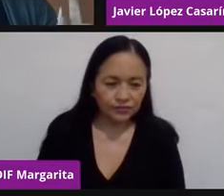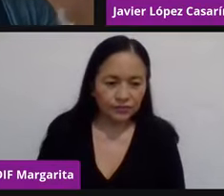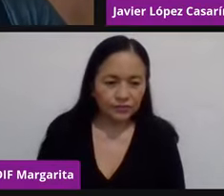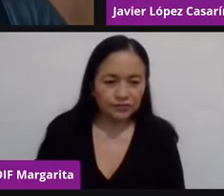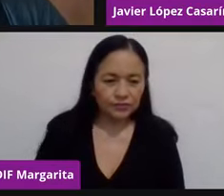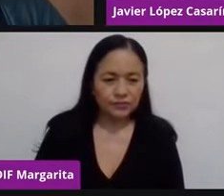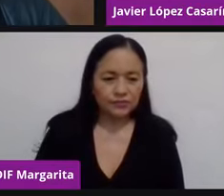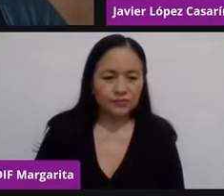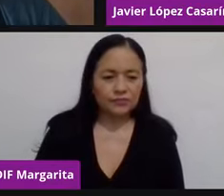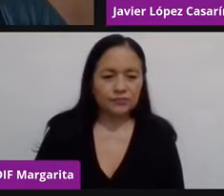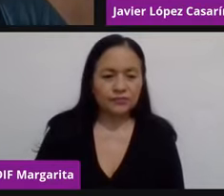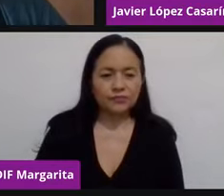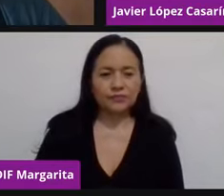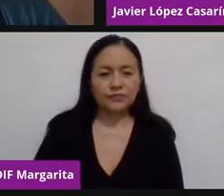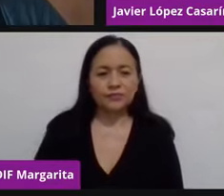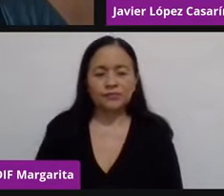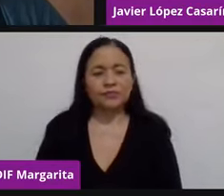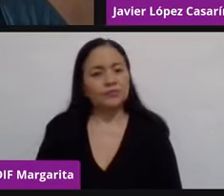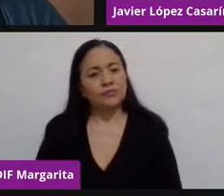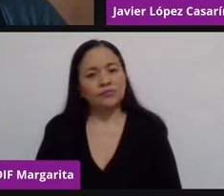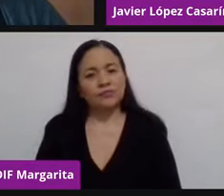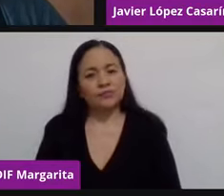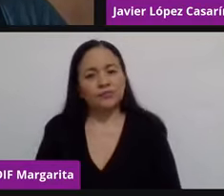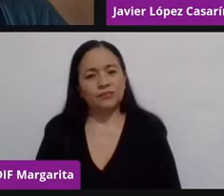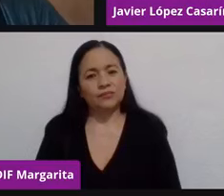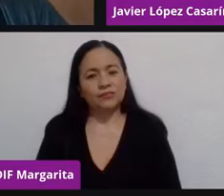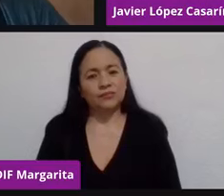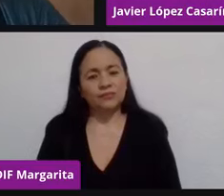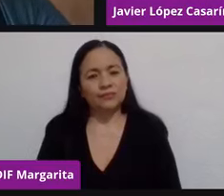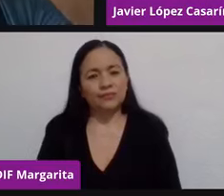¿Usted a nosotros no, pero nosotros a usted sí?